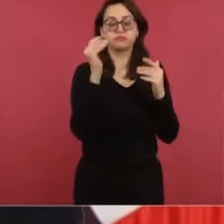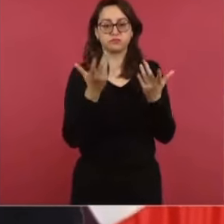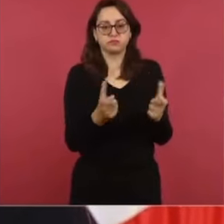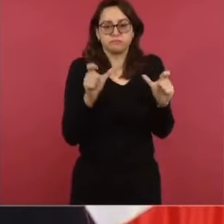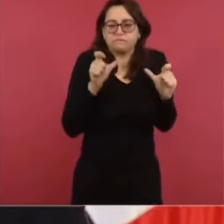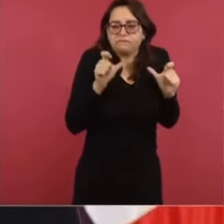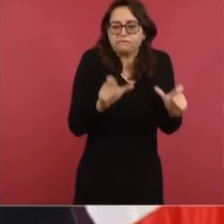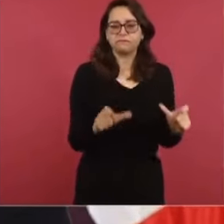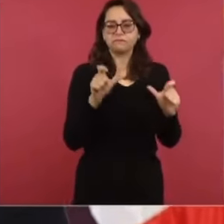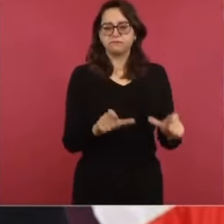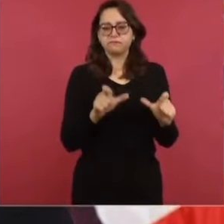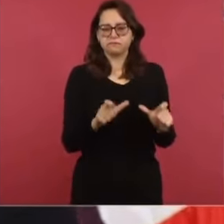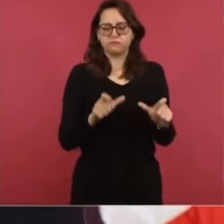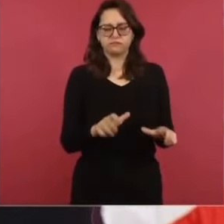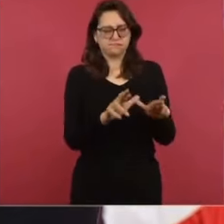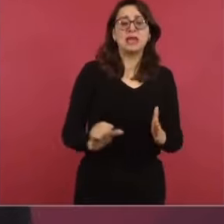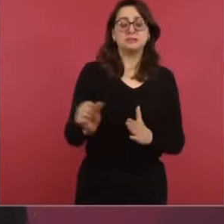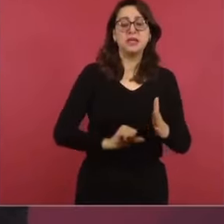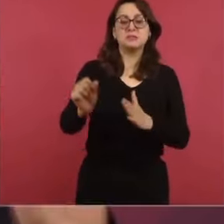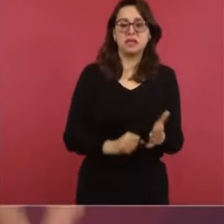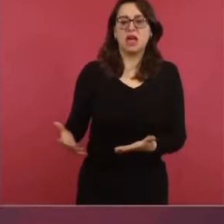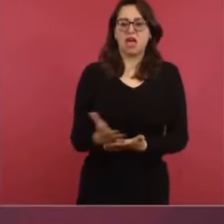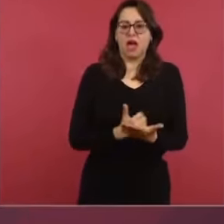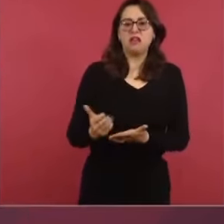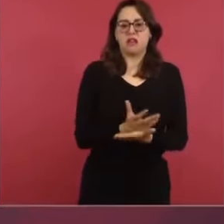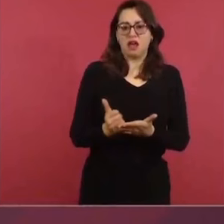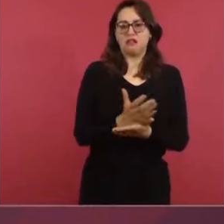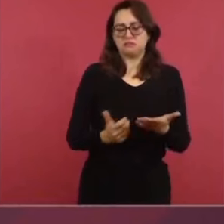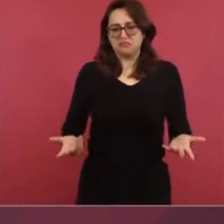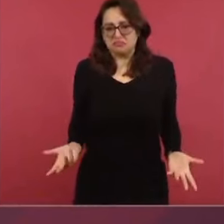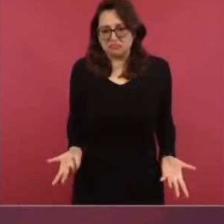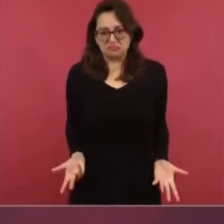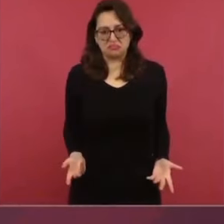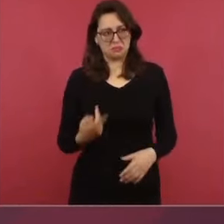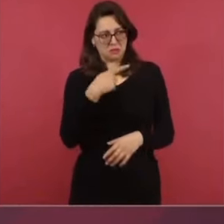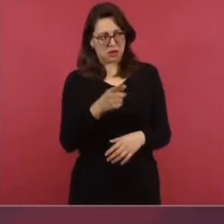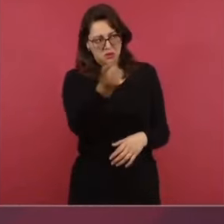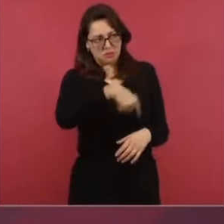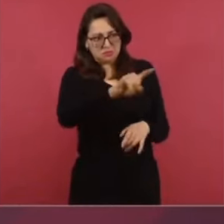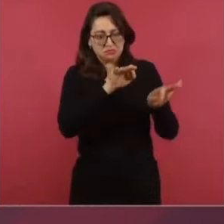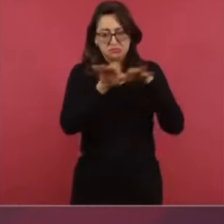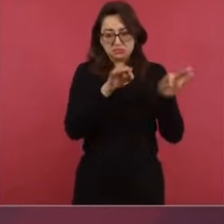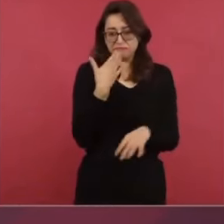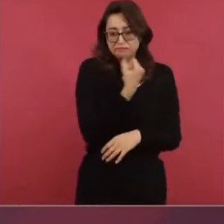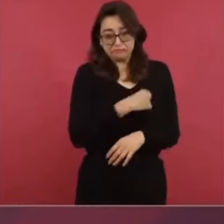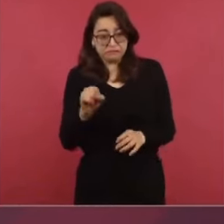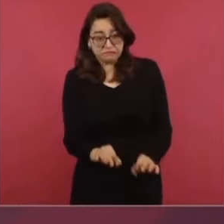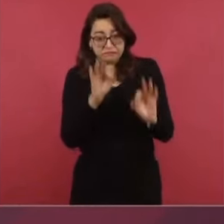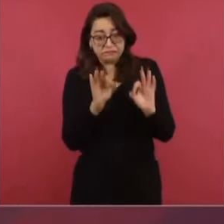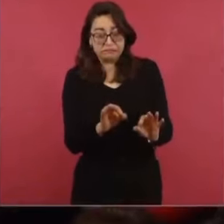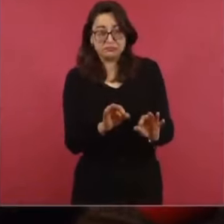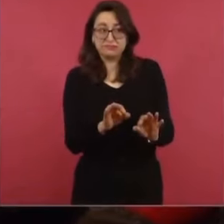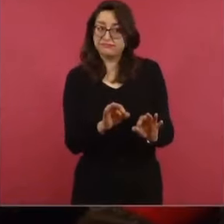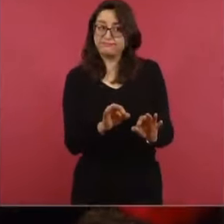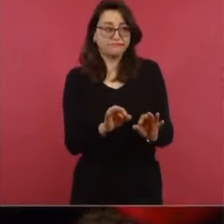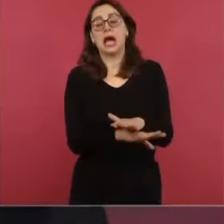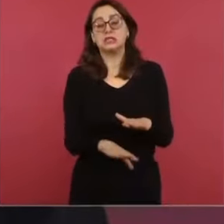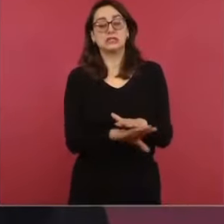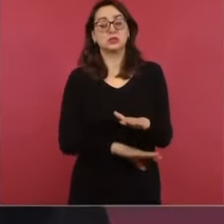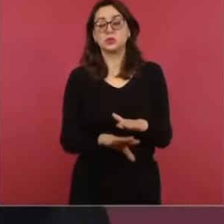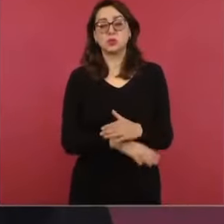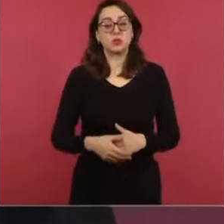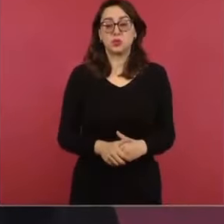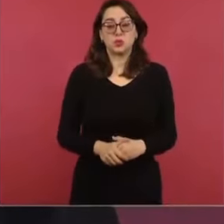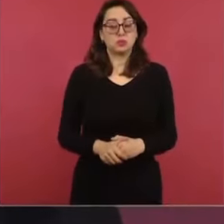y viven colmados de atenciones, de privilegios y su desempeño es muy precario.